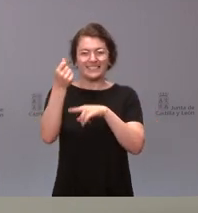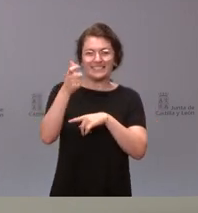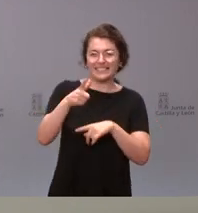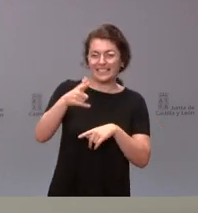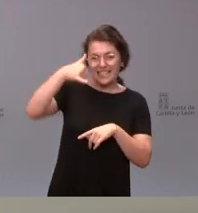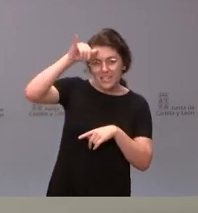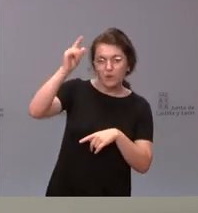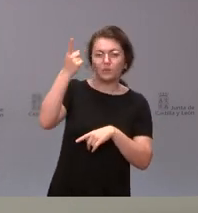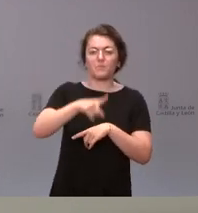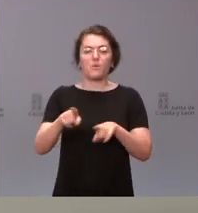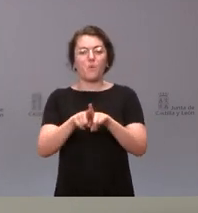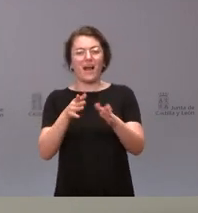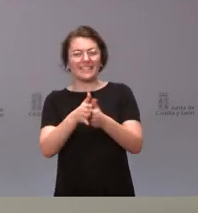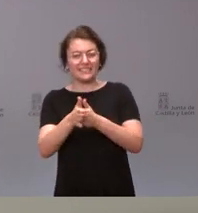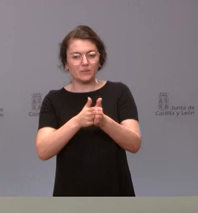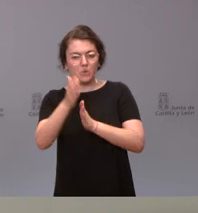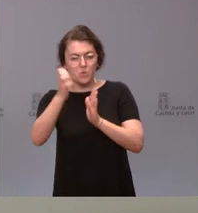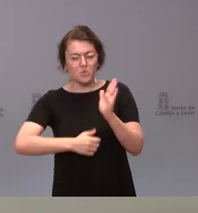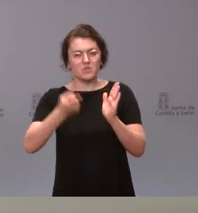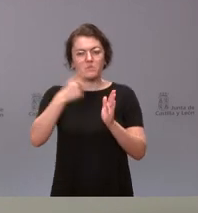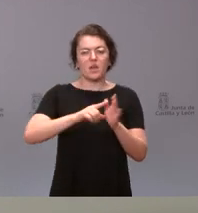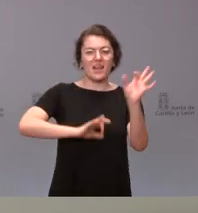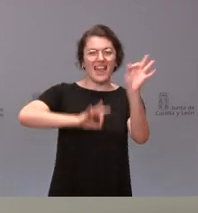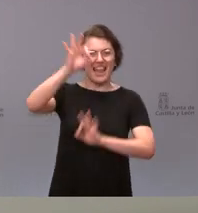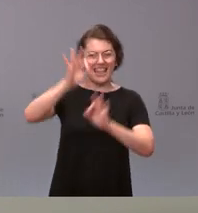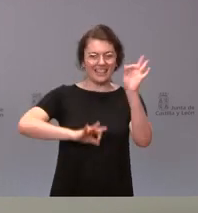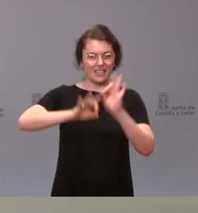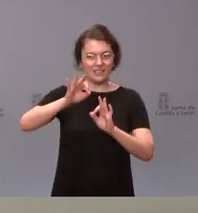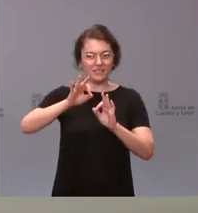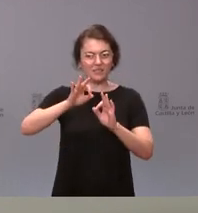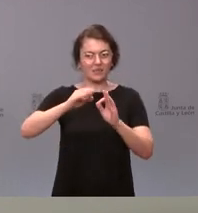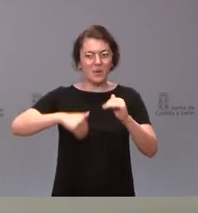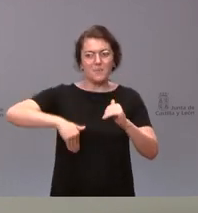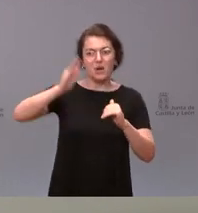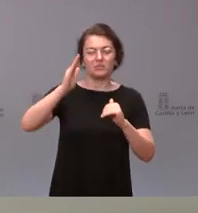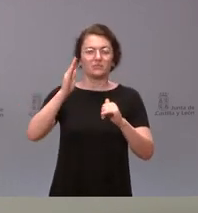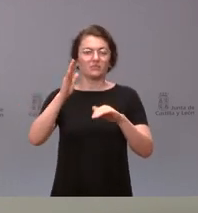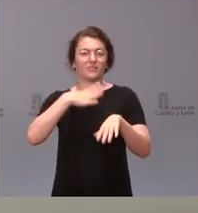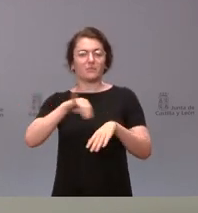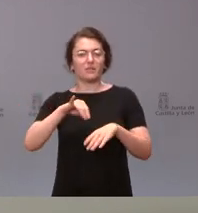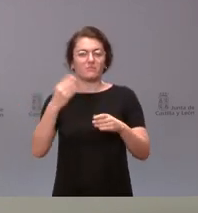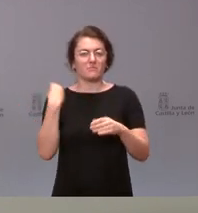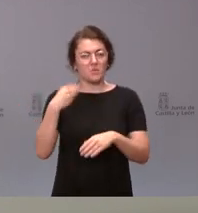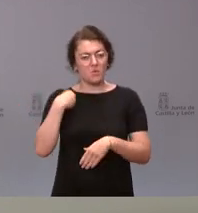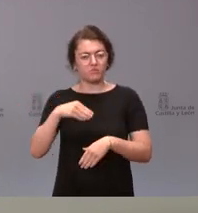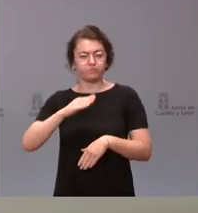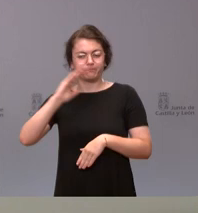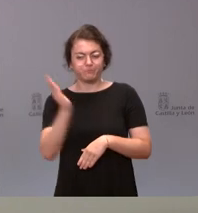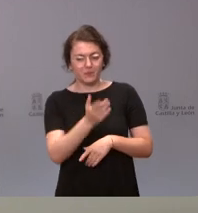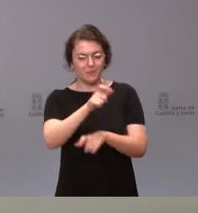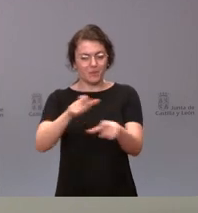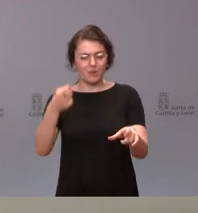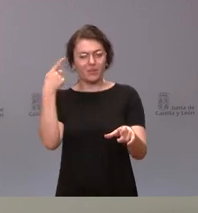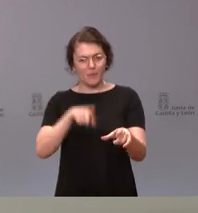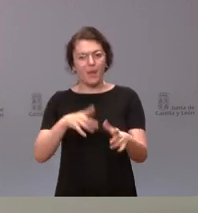de la posibilidad de aumento de tipo de interés, el impacto que esto puede tener sobre el conjunto de los ciudadanos, sobre las empresas y también sobre la Administración